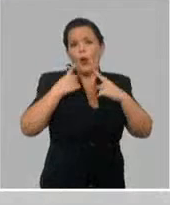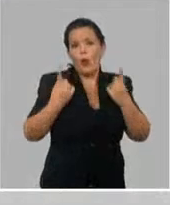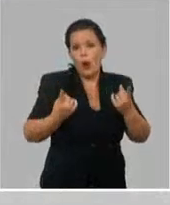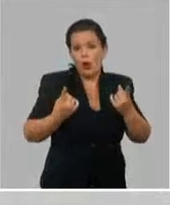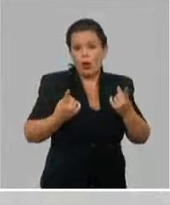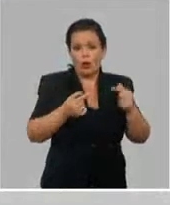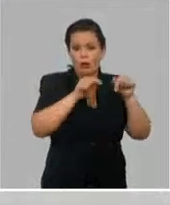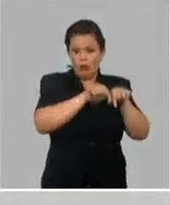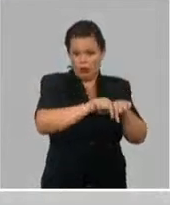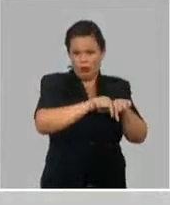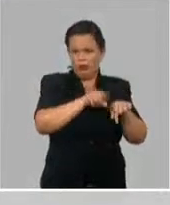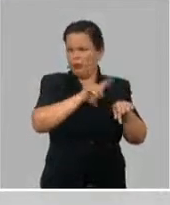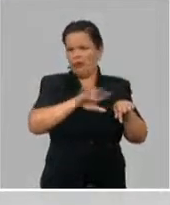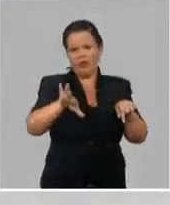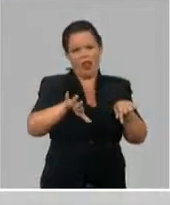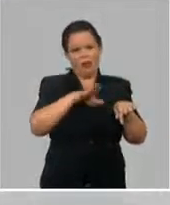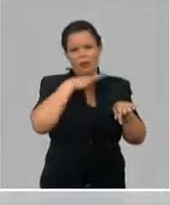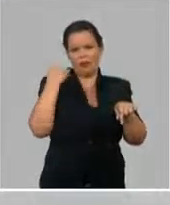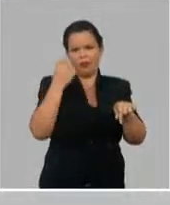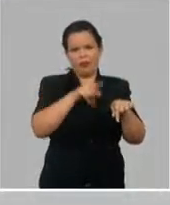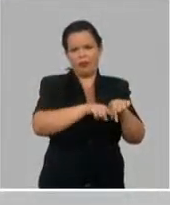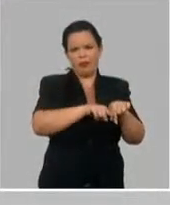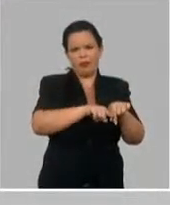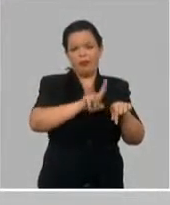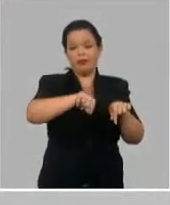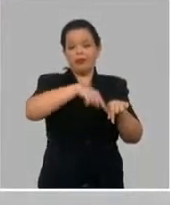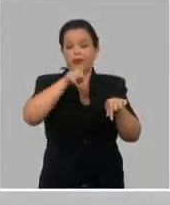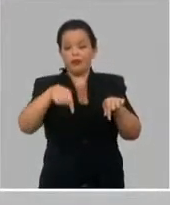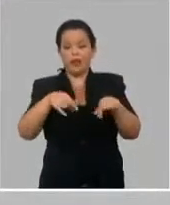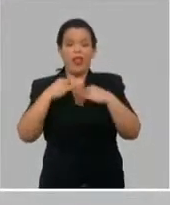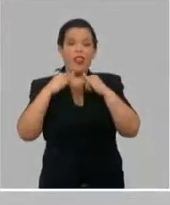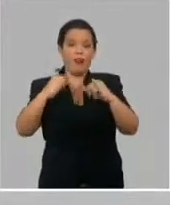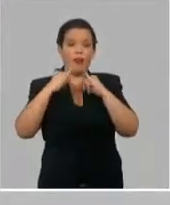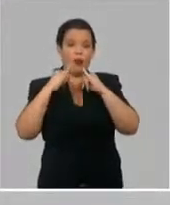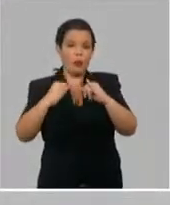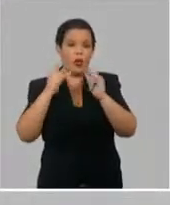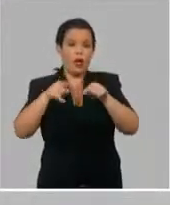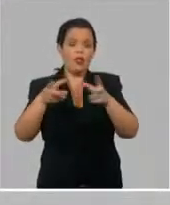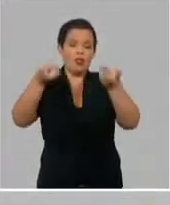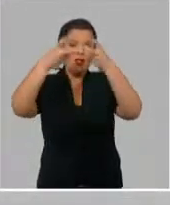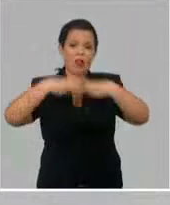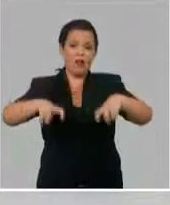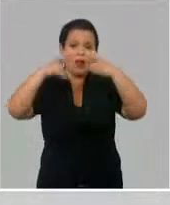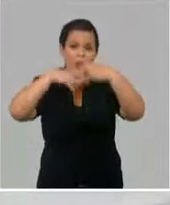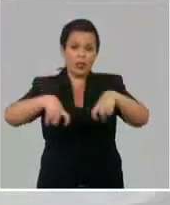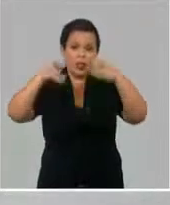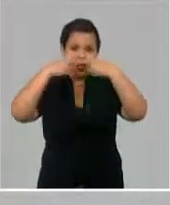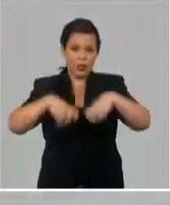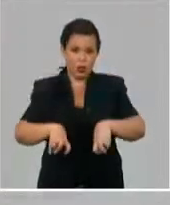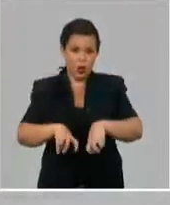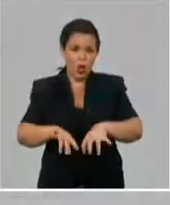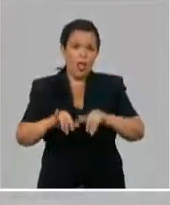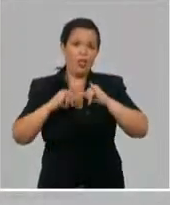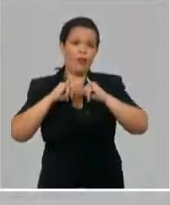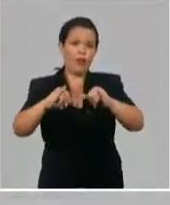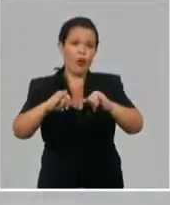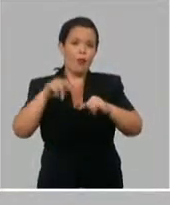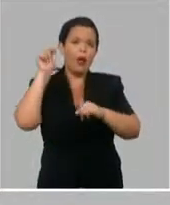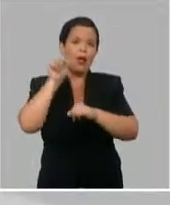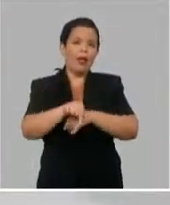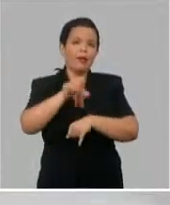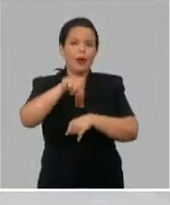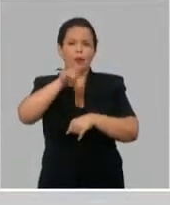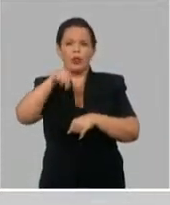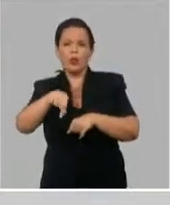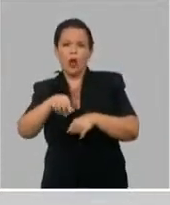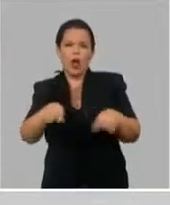informe del CDC y por un reporte canadiense, donde los investigadores canadienses dicen que sus casos no se comportan